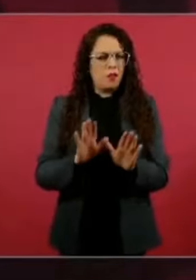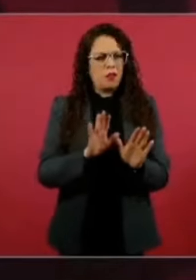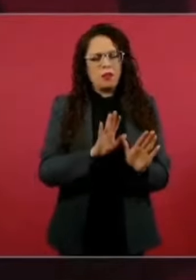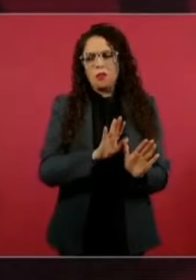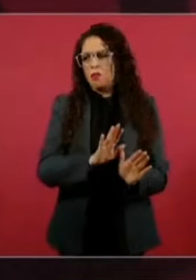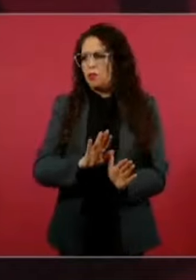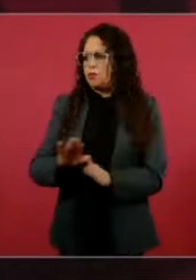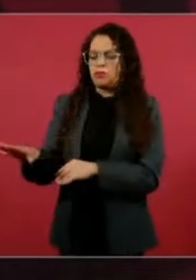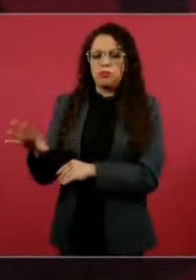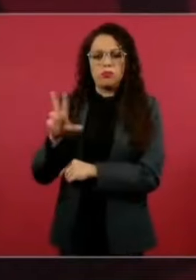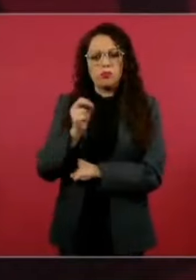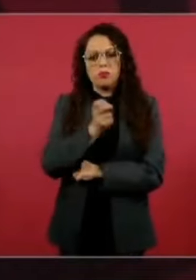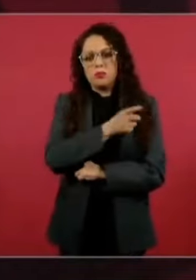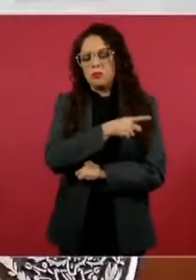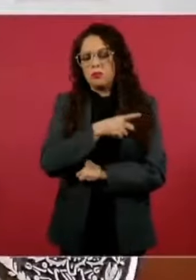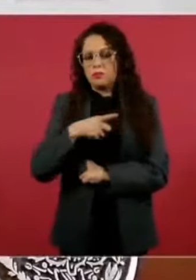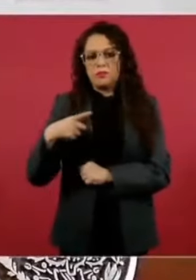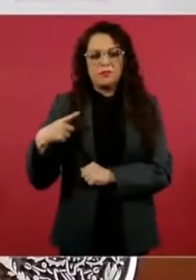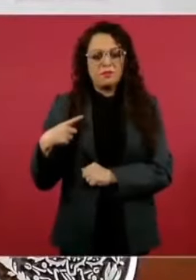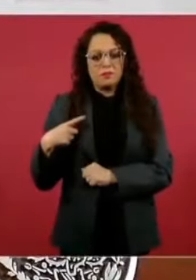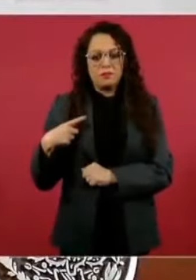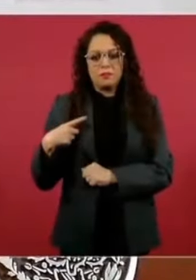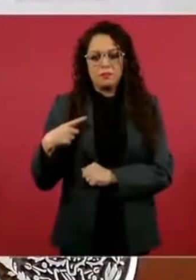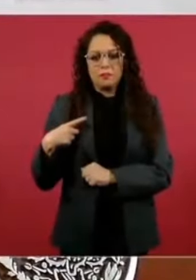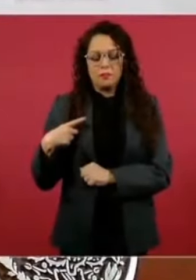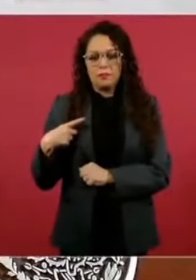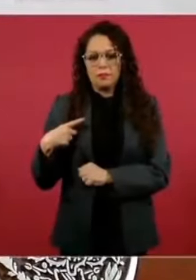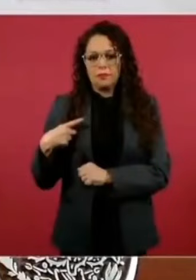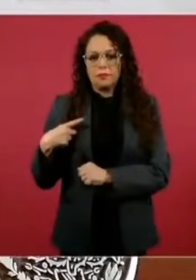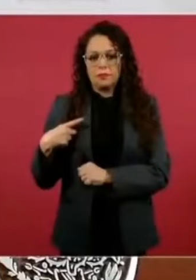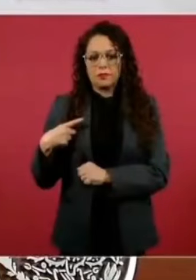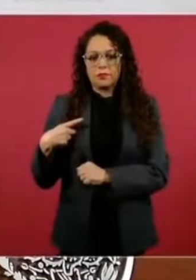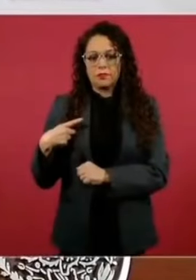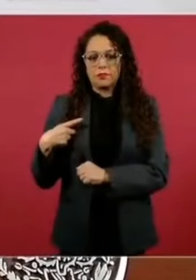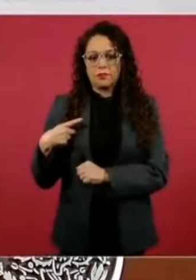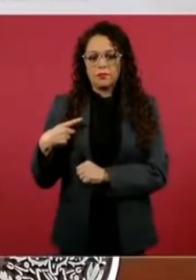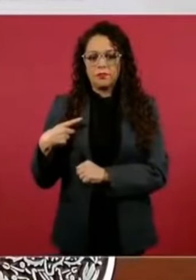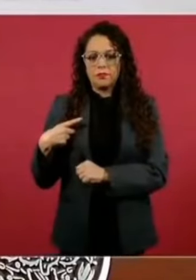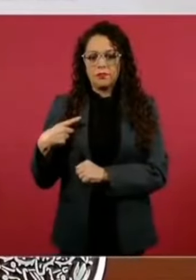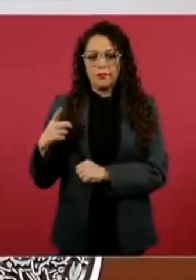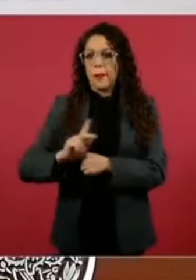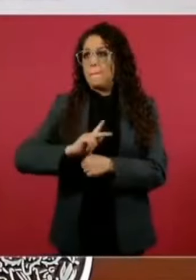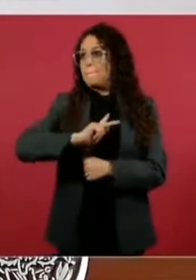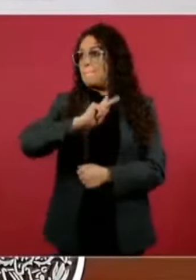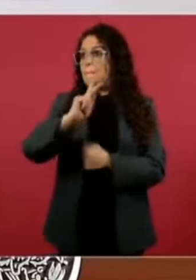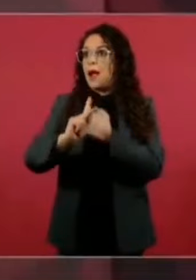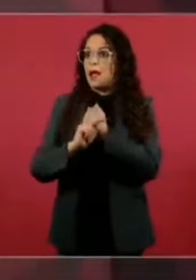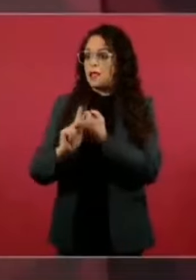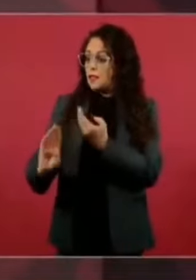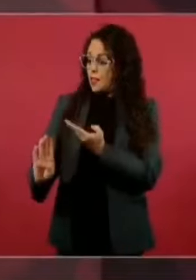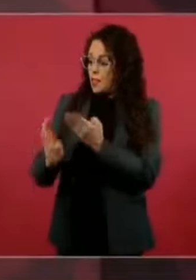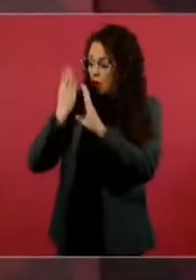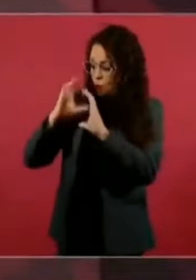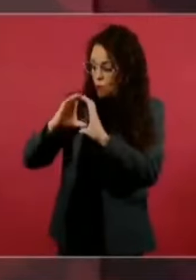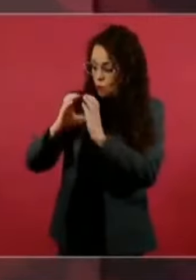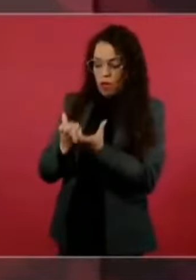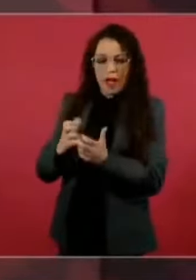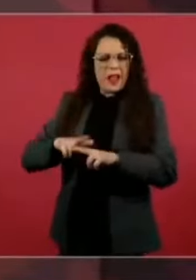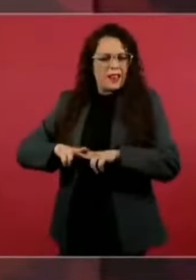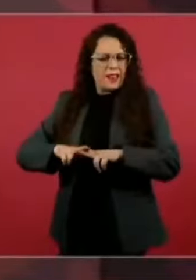se presente en ningún país. Eso es lo que nosotros